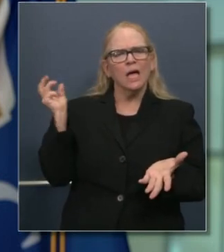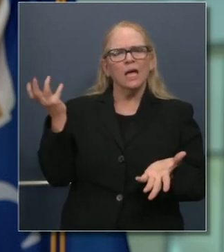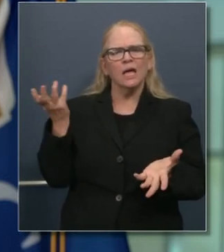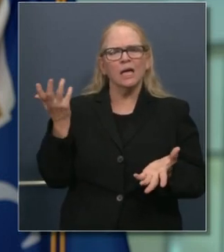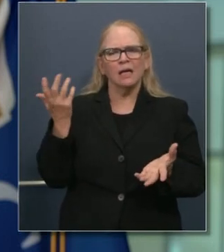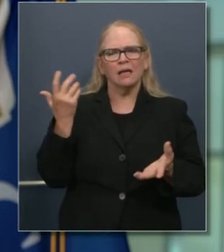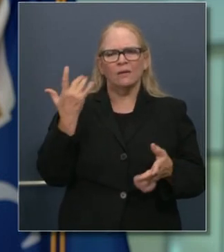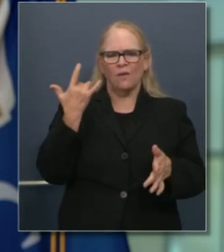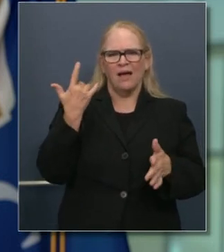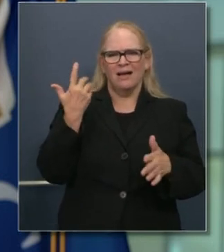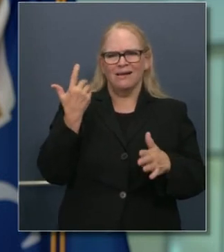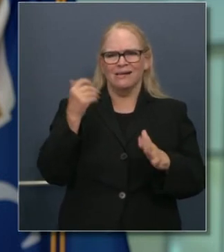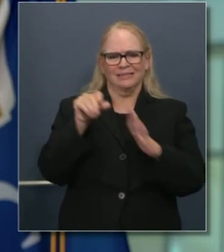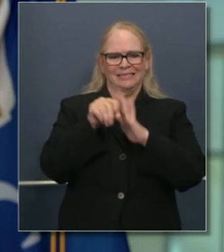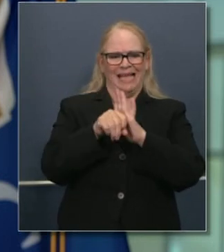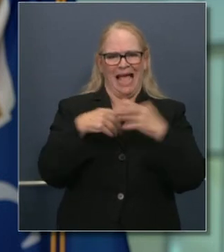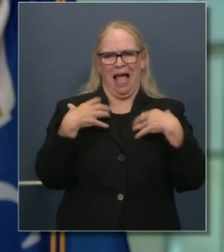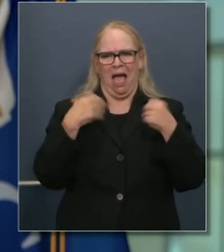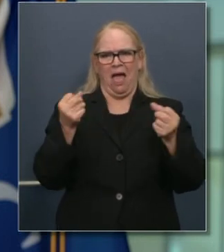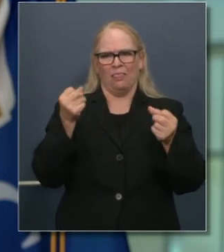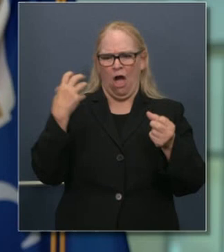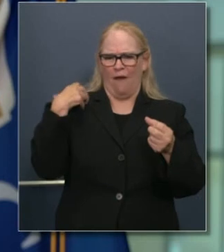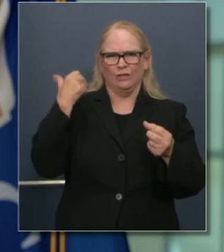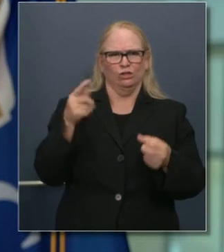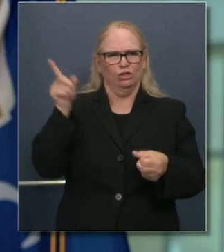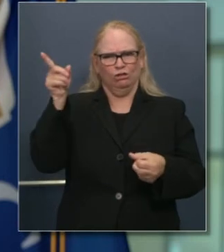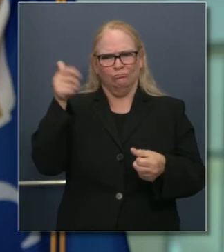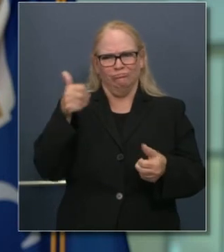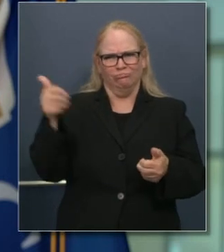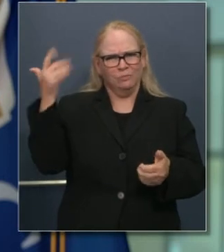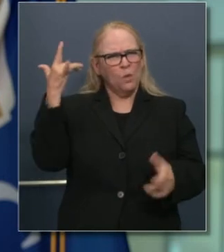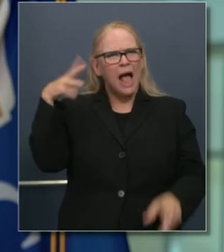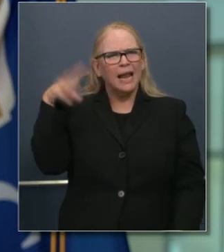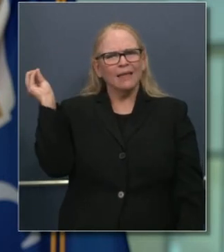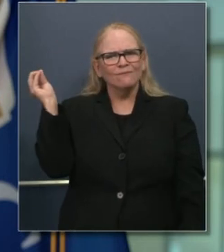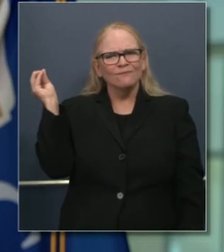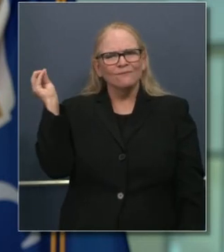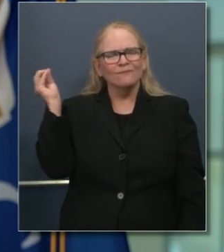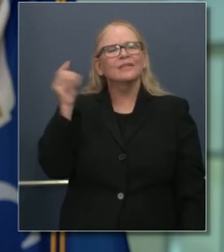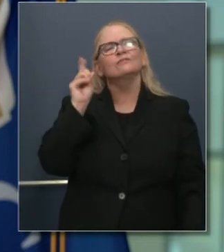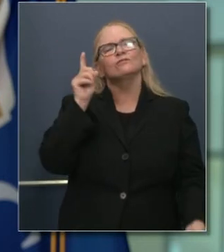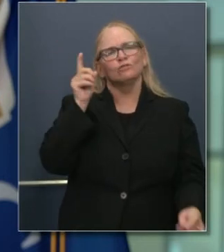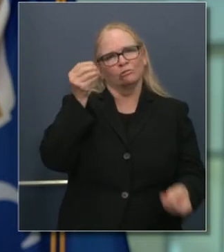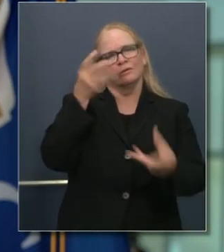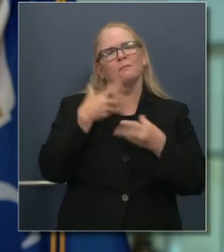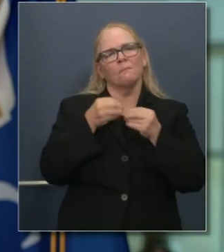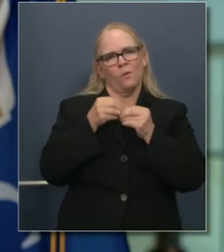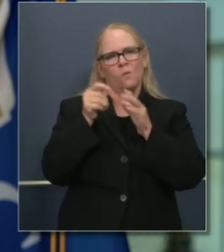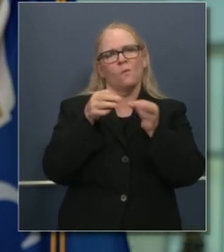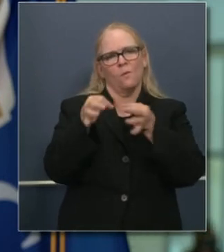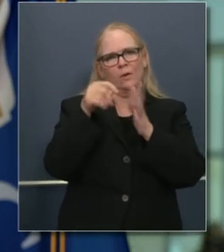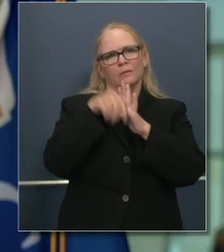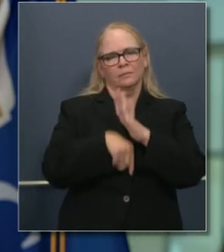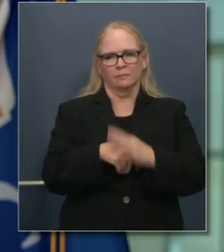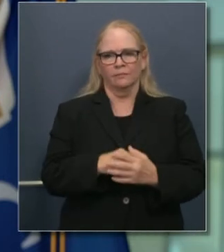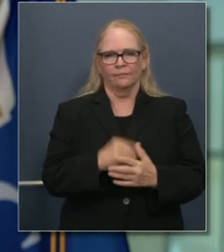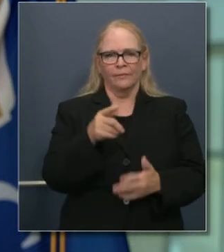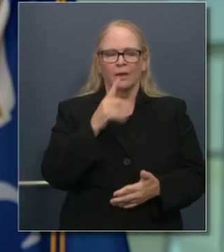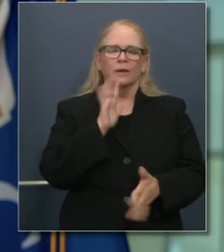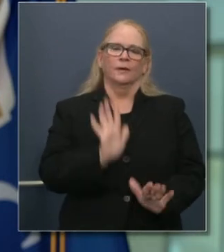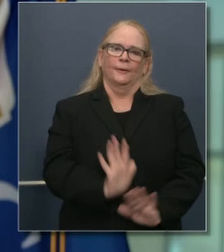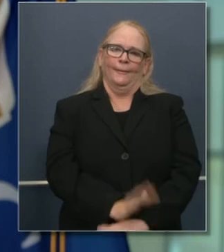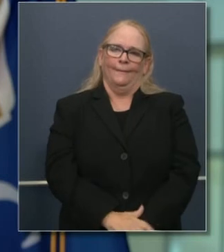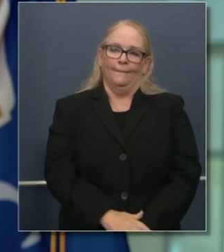¿por qué es que una funcionaria de salud del Estado deba irse en medio de esto? Ella